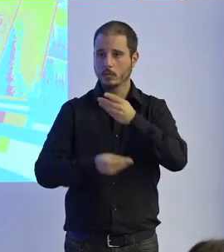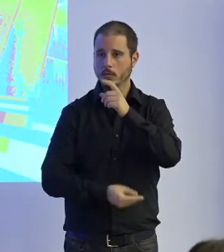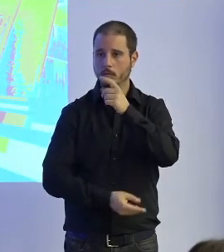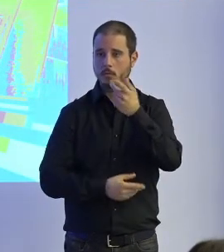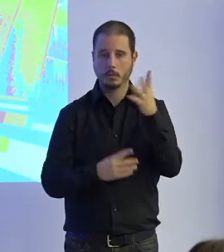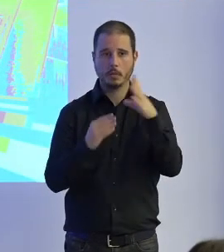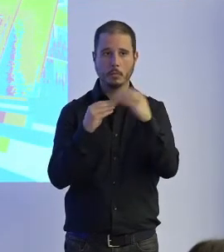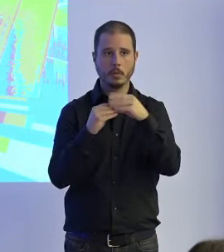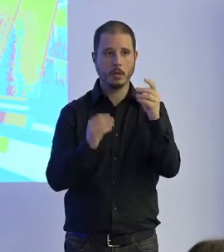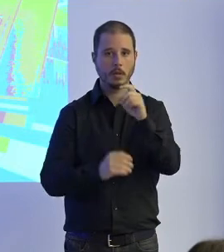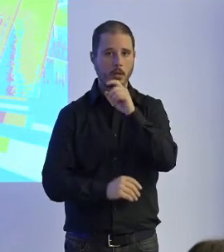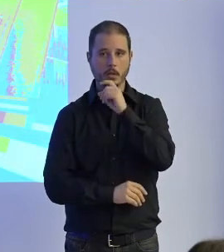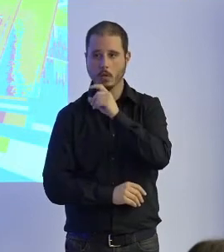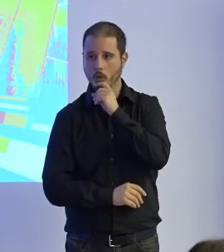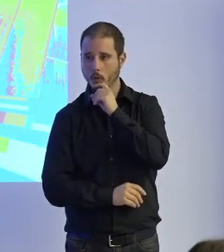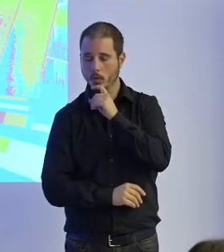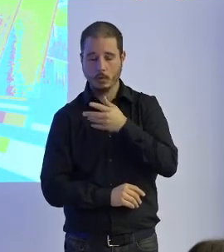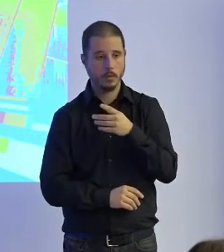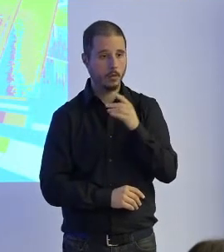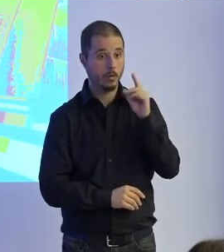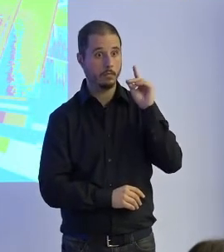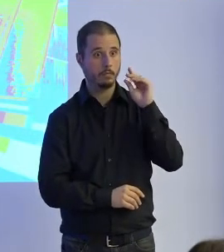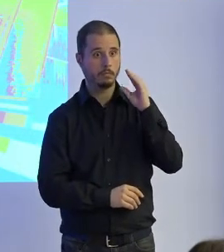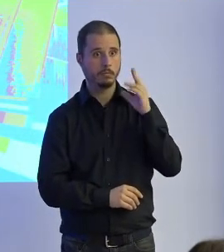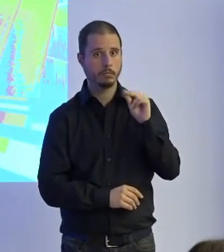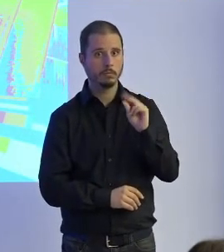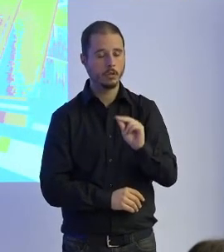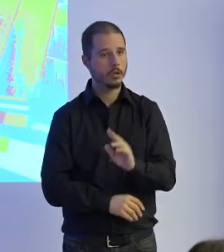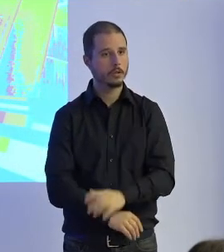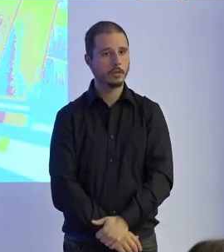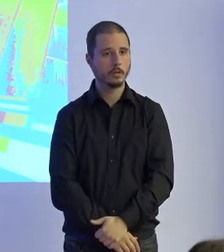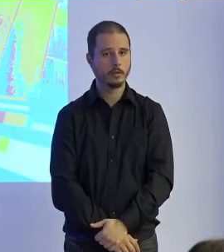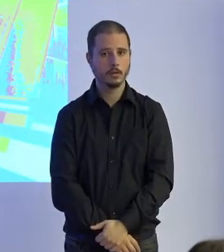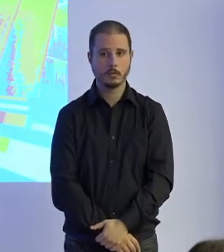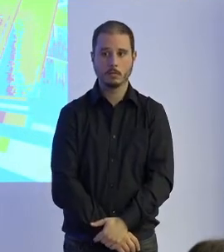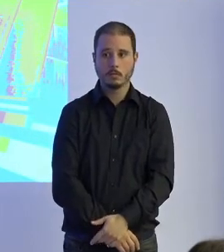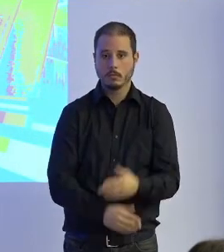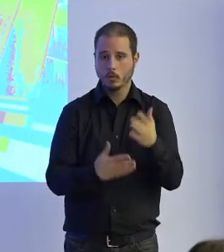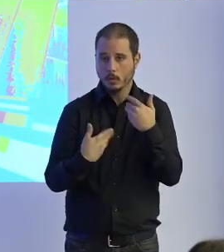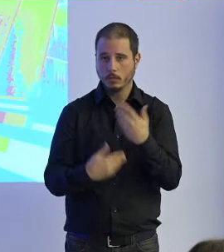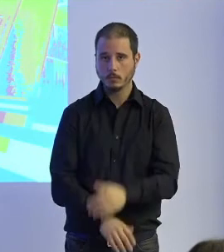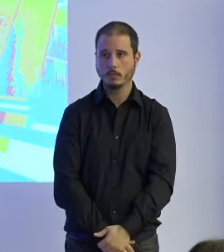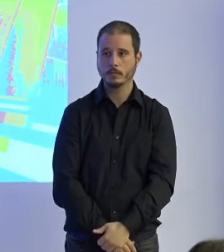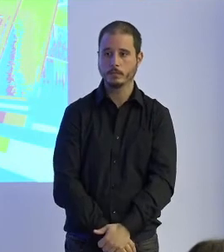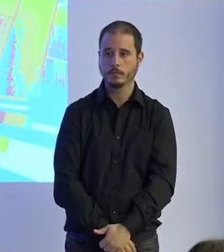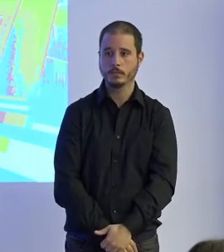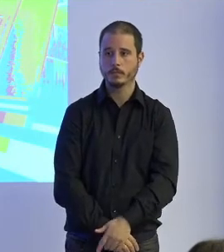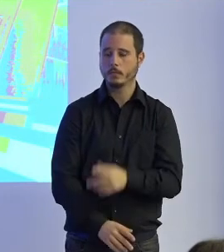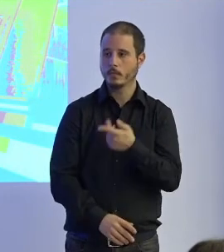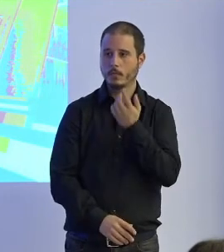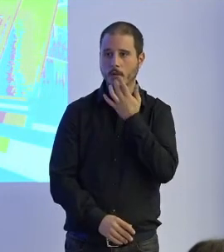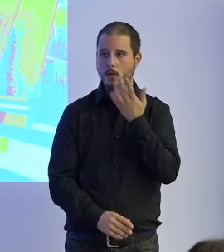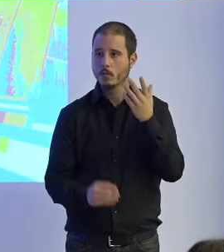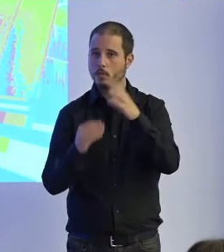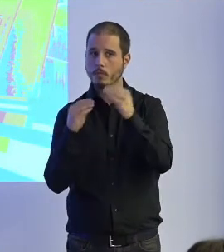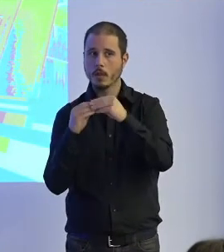ostras ostras ostras o sea eso nunca lo he encontrado cómo tú decides desde que un paciente